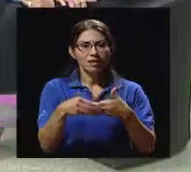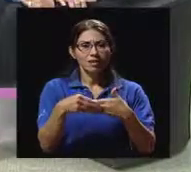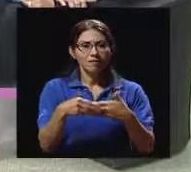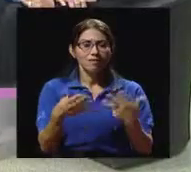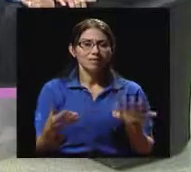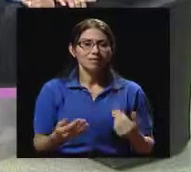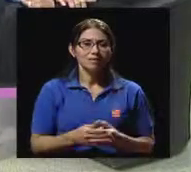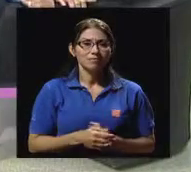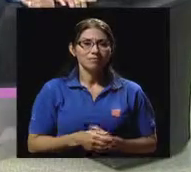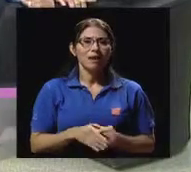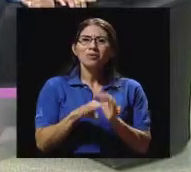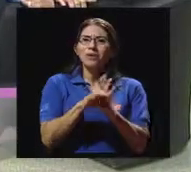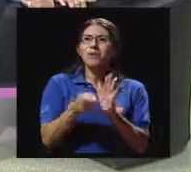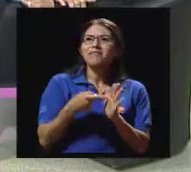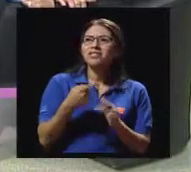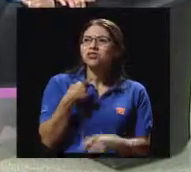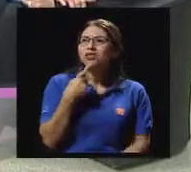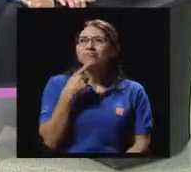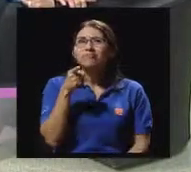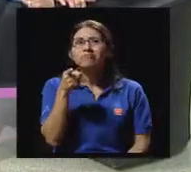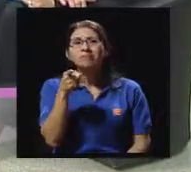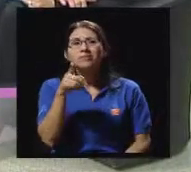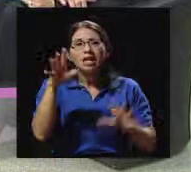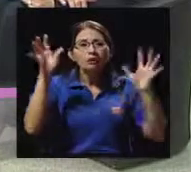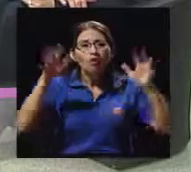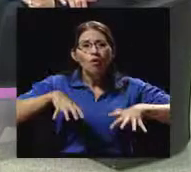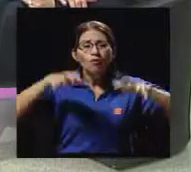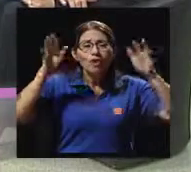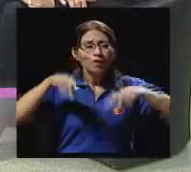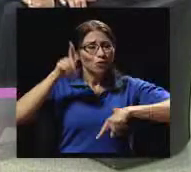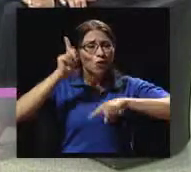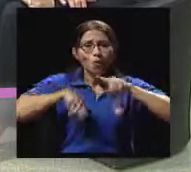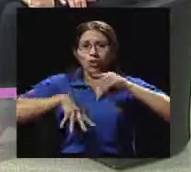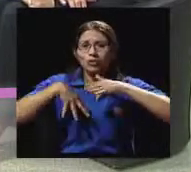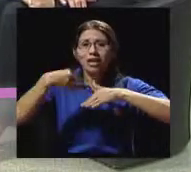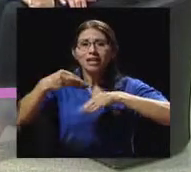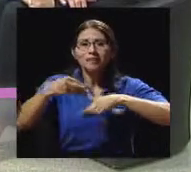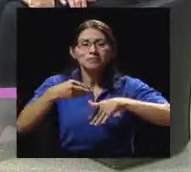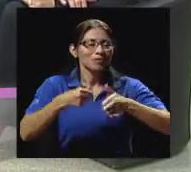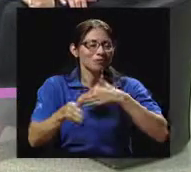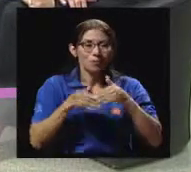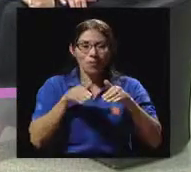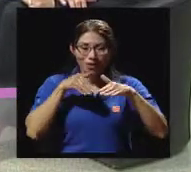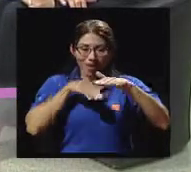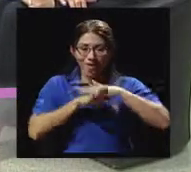ay, no, no, está lloviendo, no podemos salir. Bueno, pero aquí voy a hacerme un poquito de estiramiento.